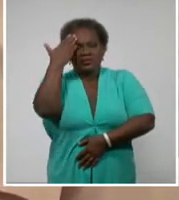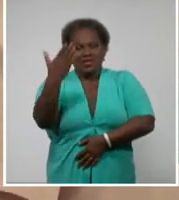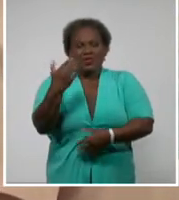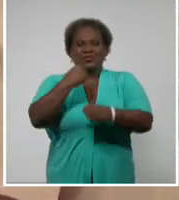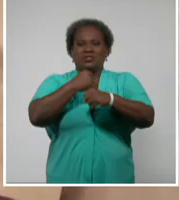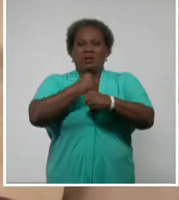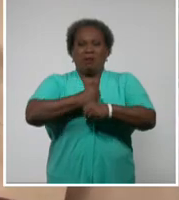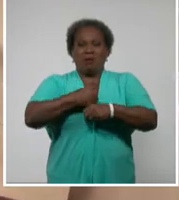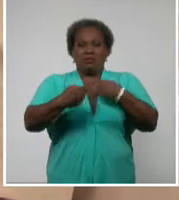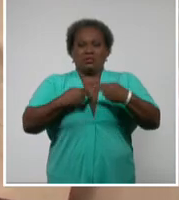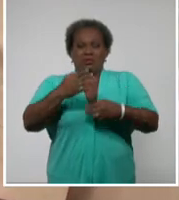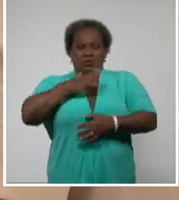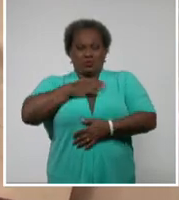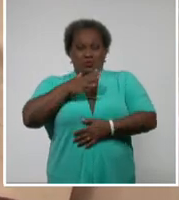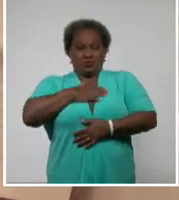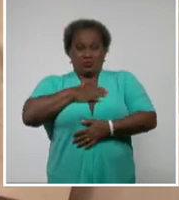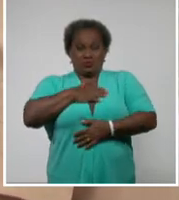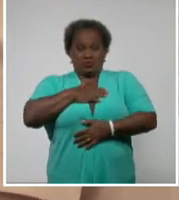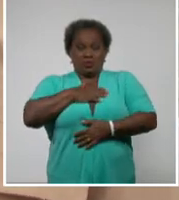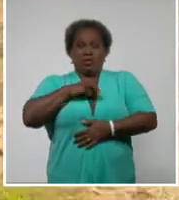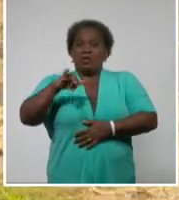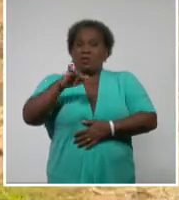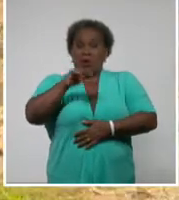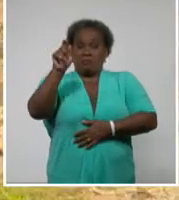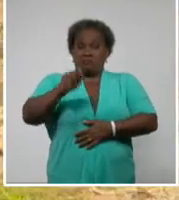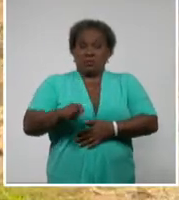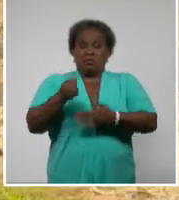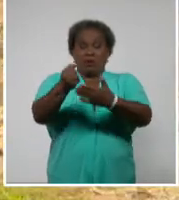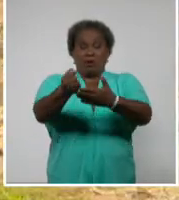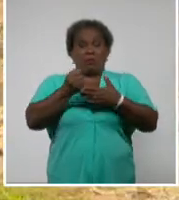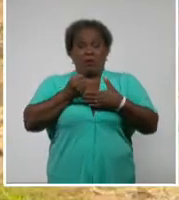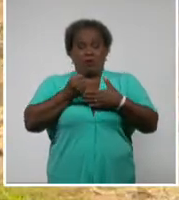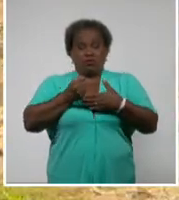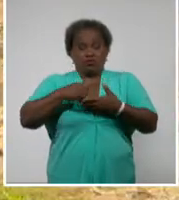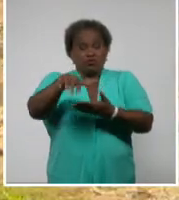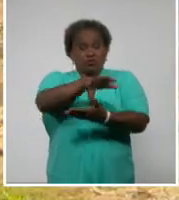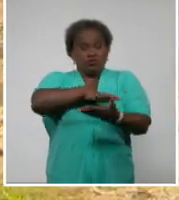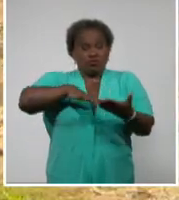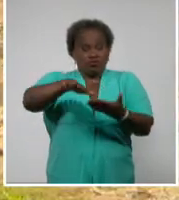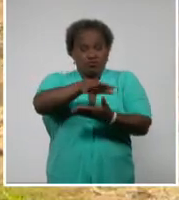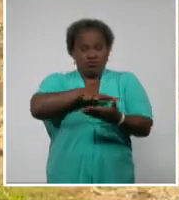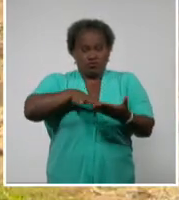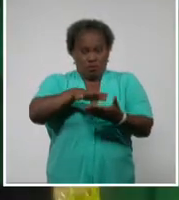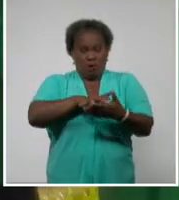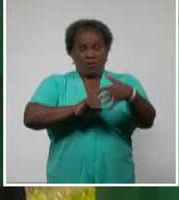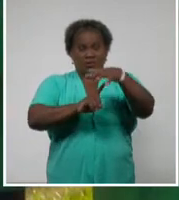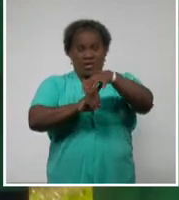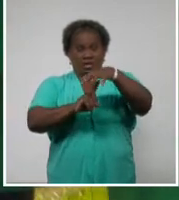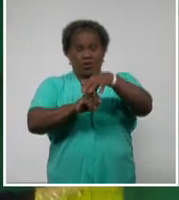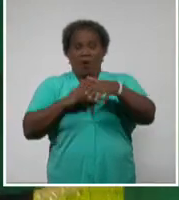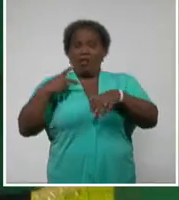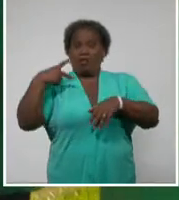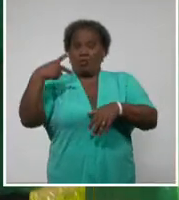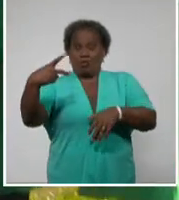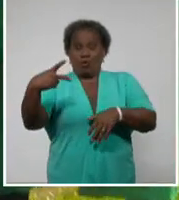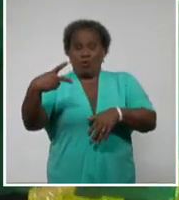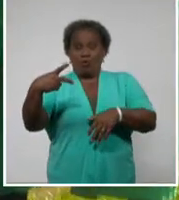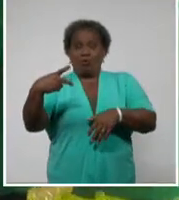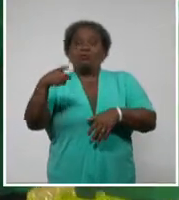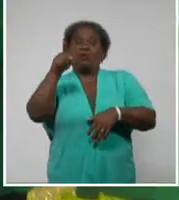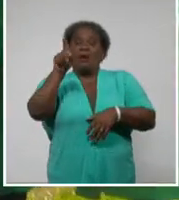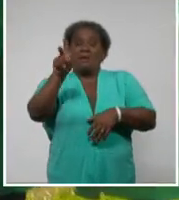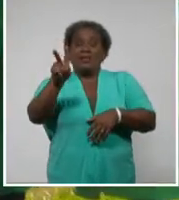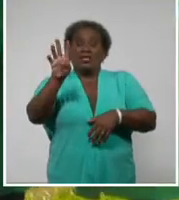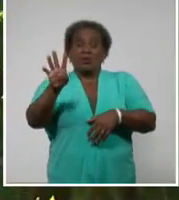agradecer también a que nos apoyaron desde adentro. La zona perteneciente al Consejo Popular San Cristóbal II estuvo en cuarentena desde el